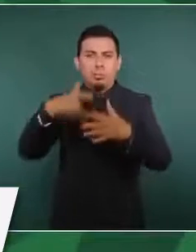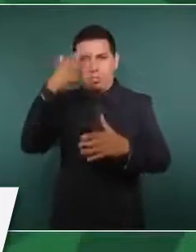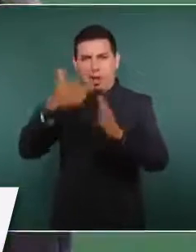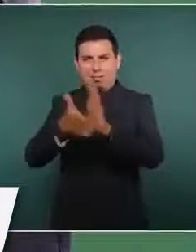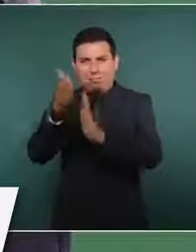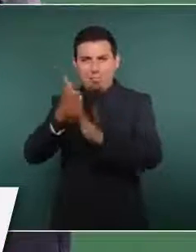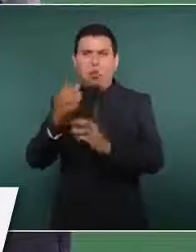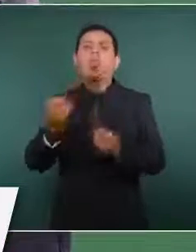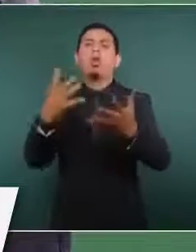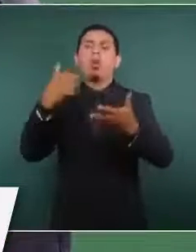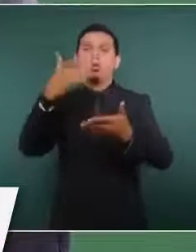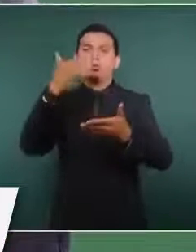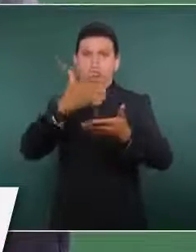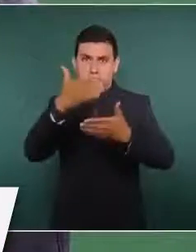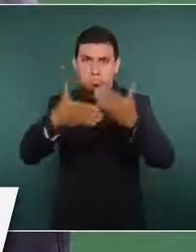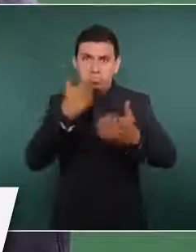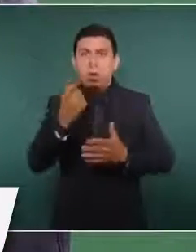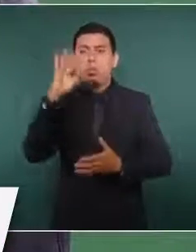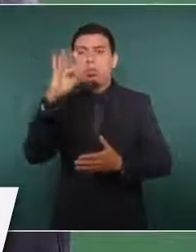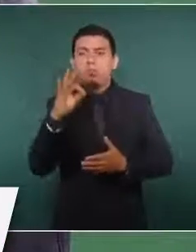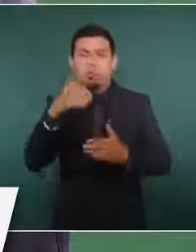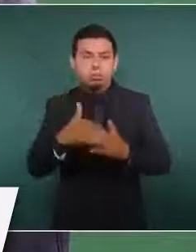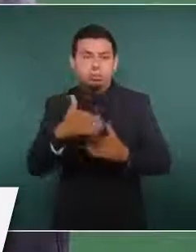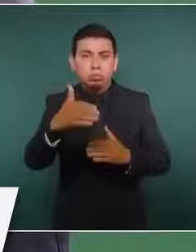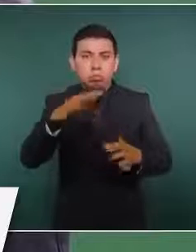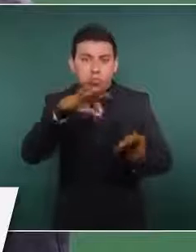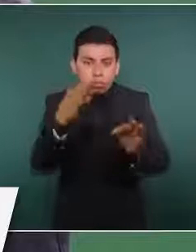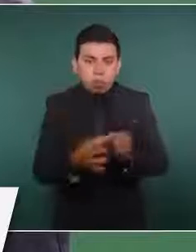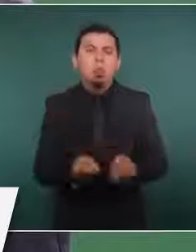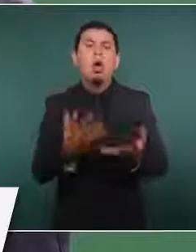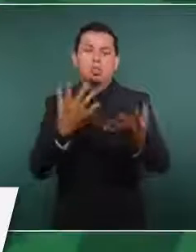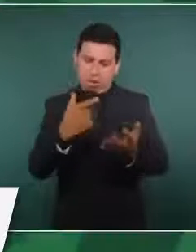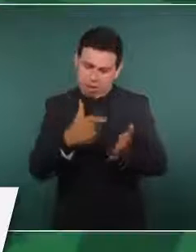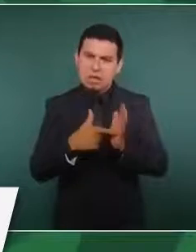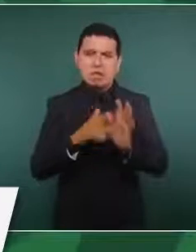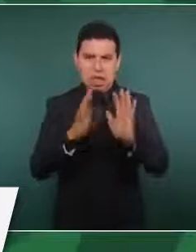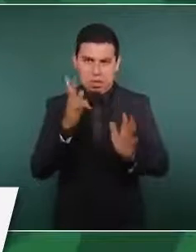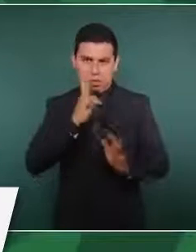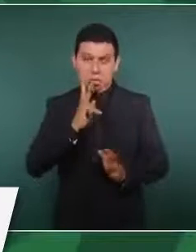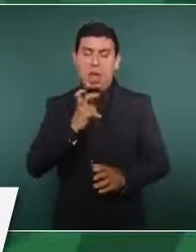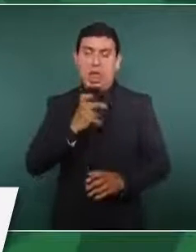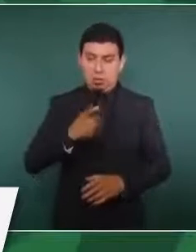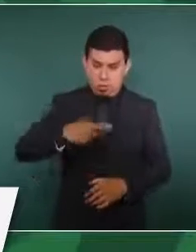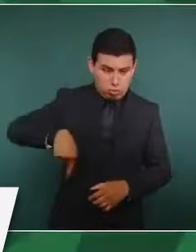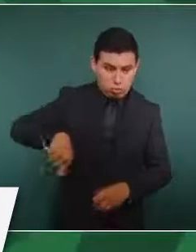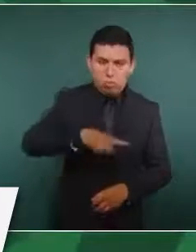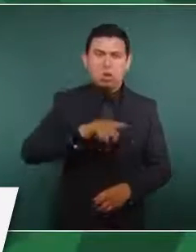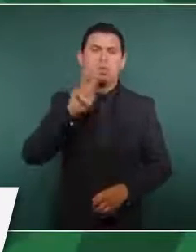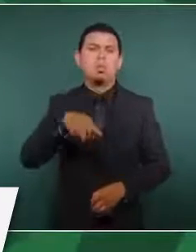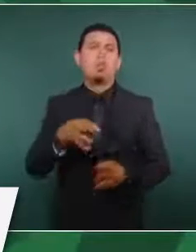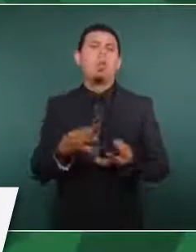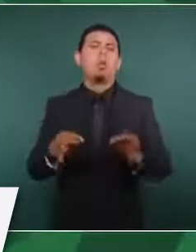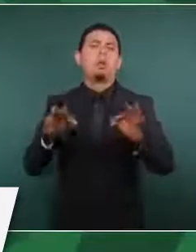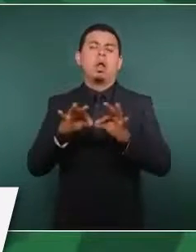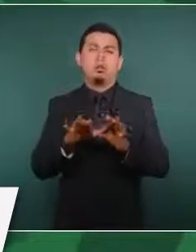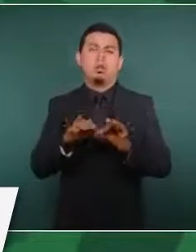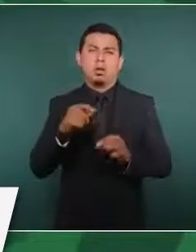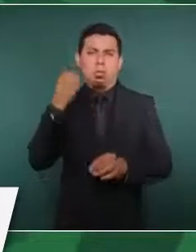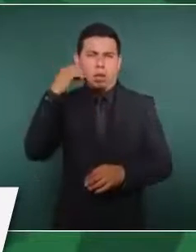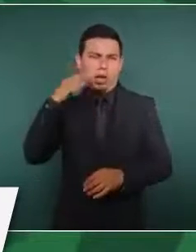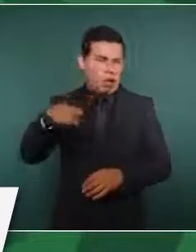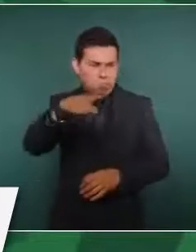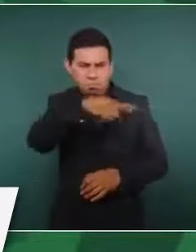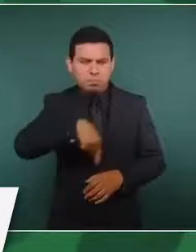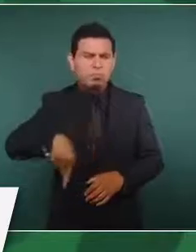Aquí es tan importante para nosotros Oaxaca